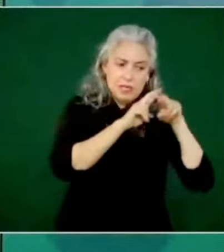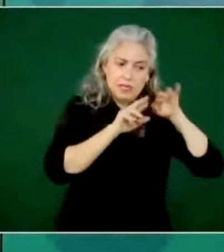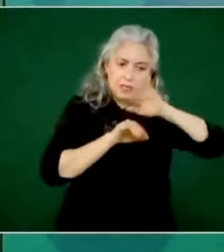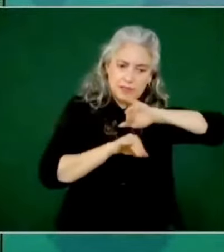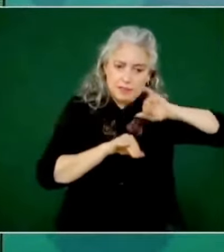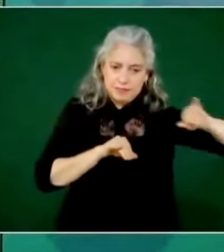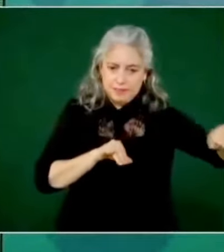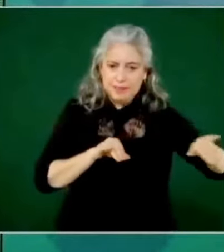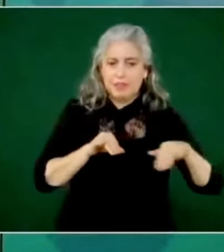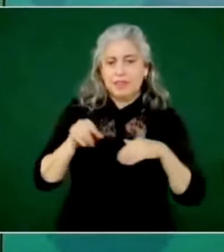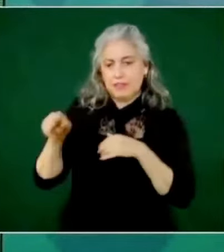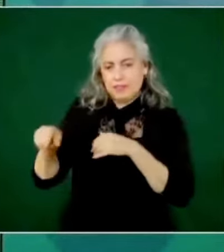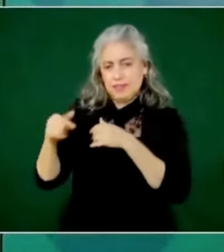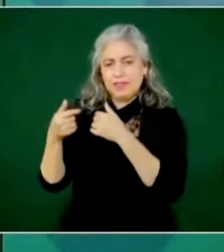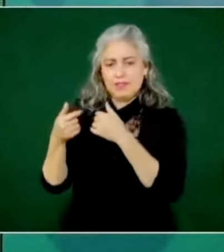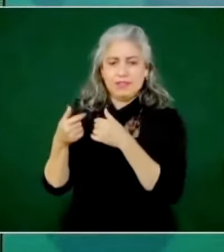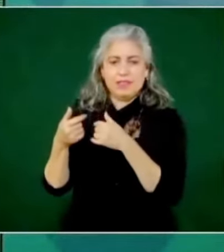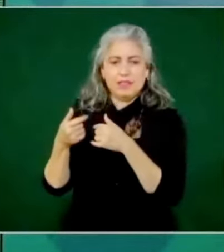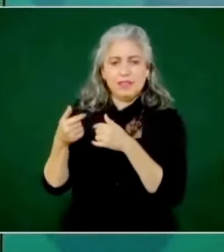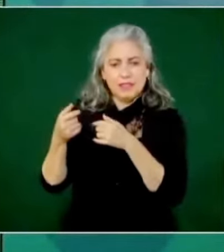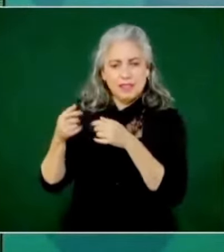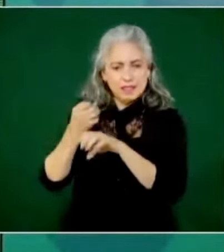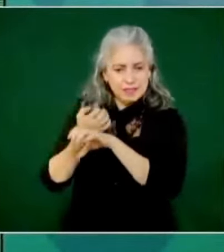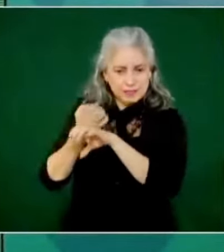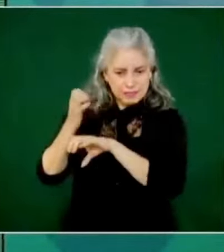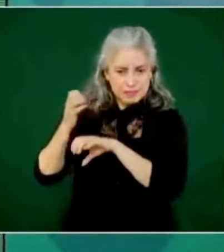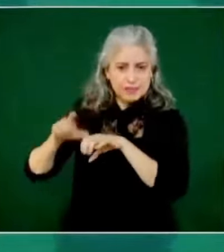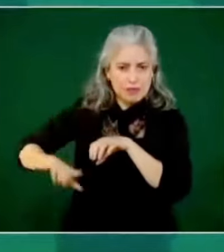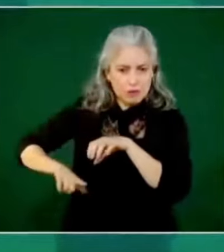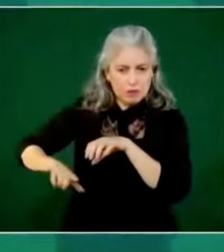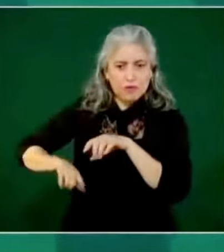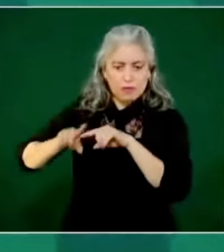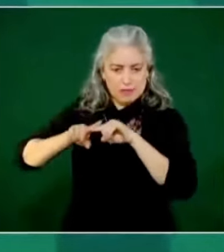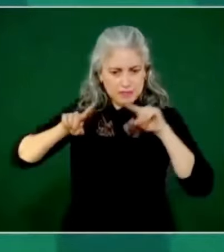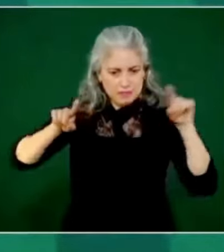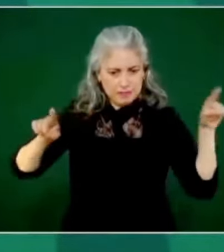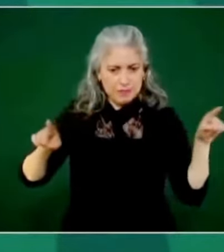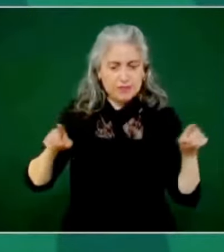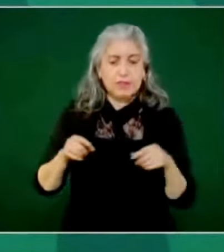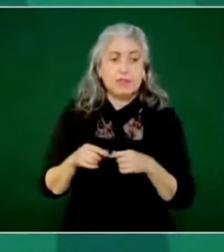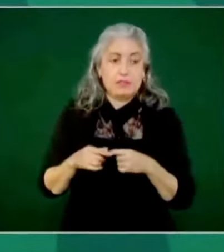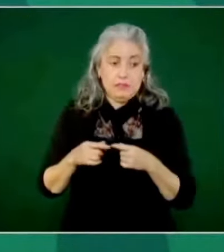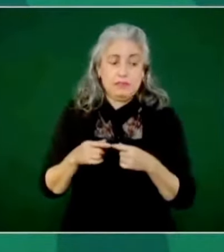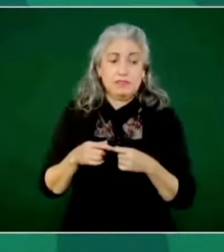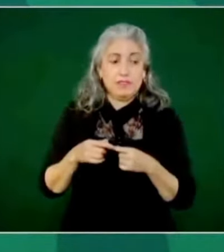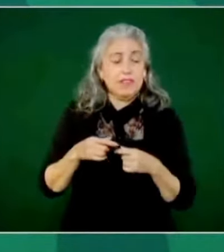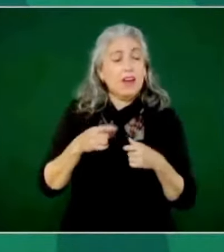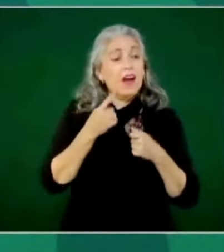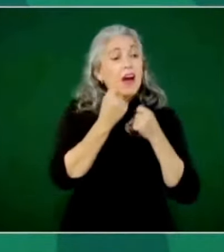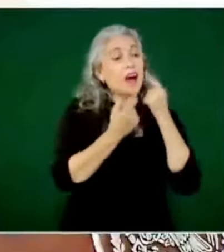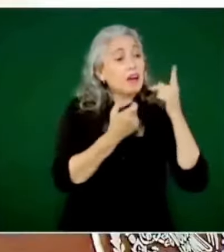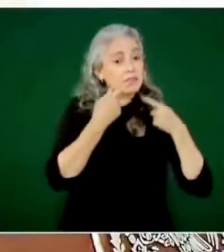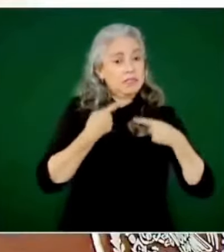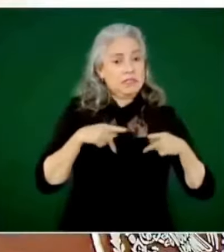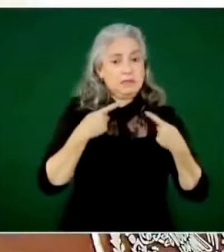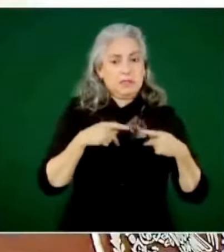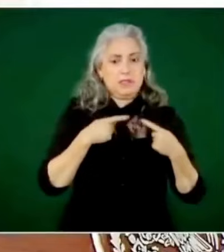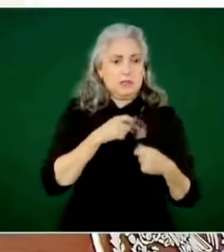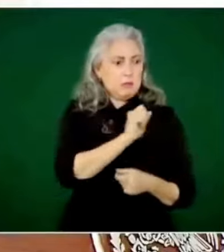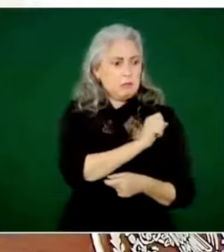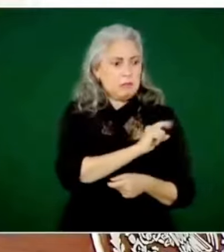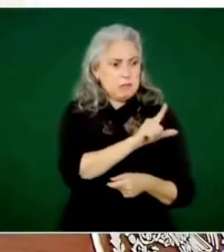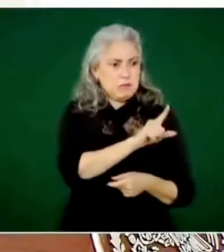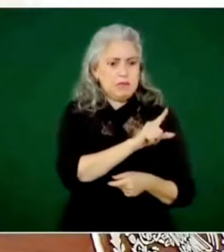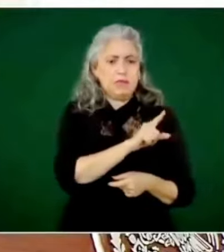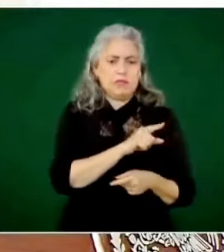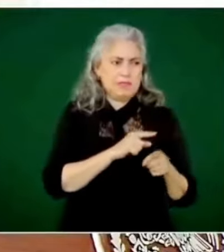y abolir los privilegios detentados por siglos en beneficio de una